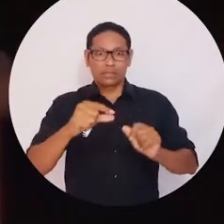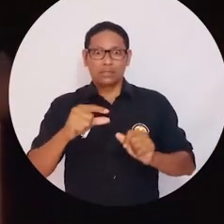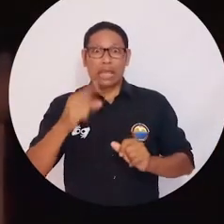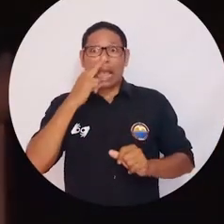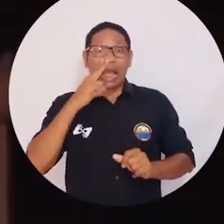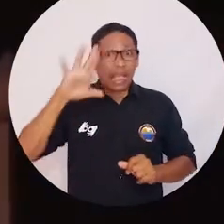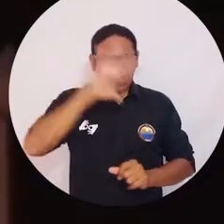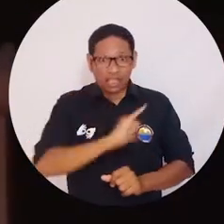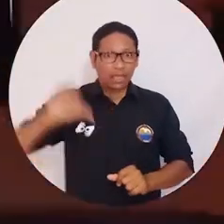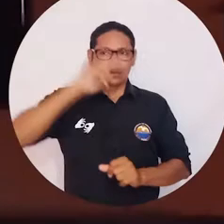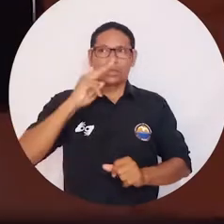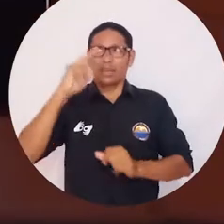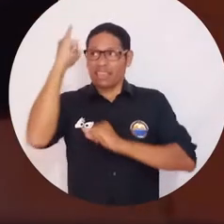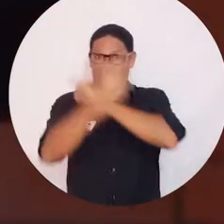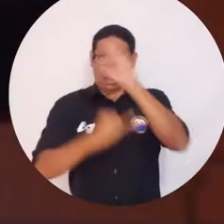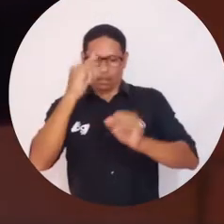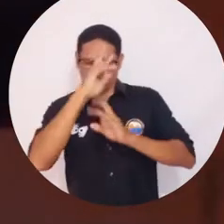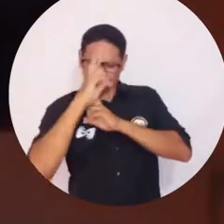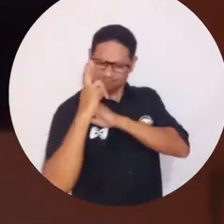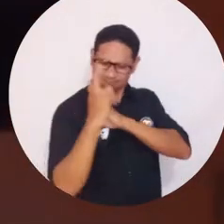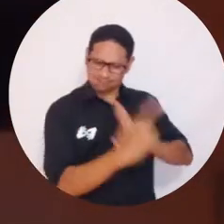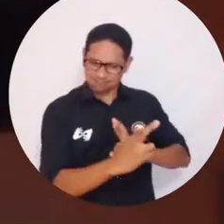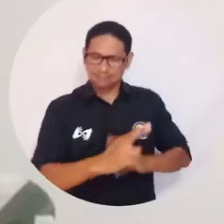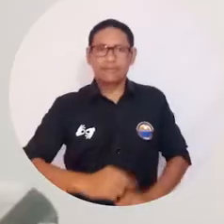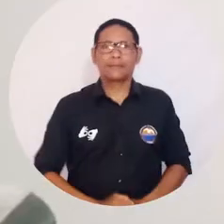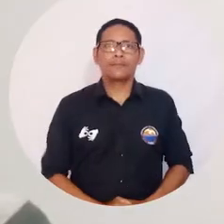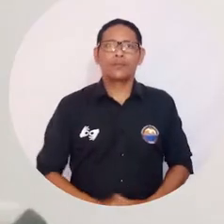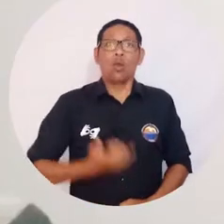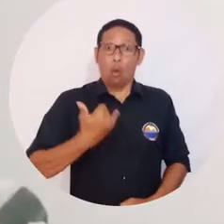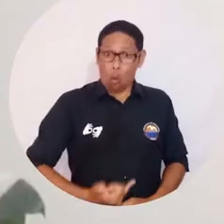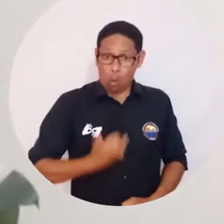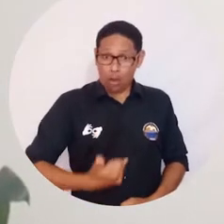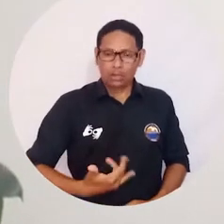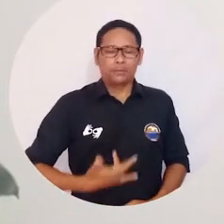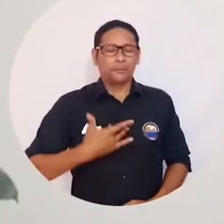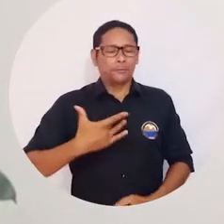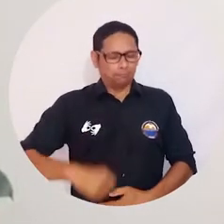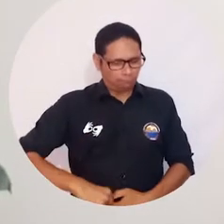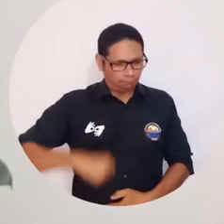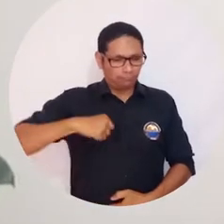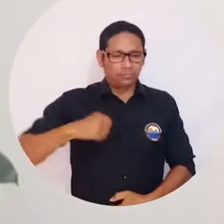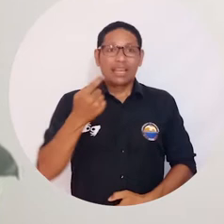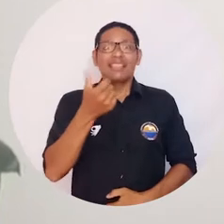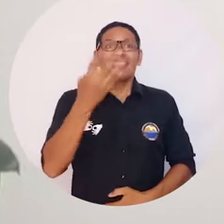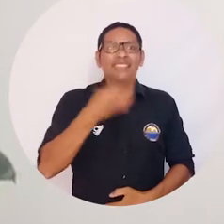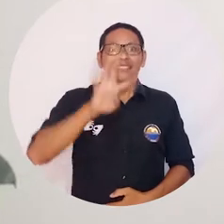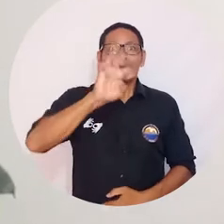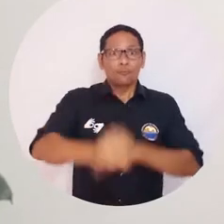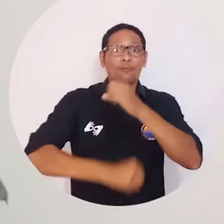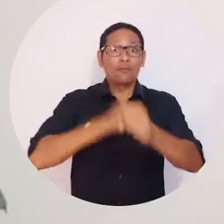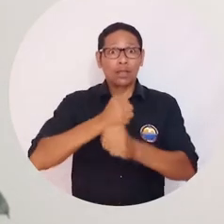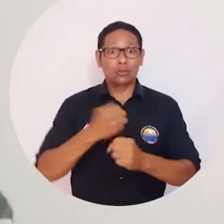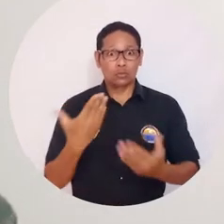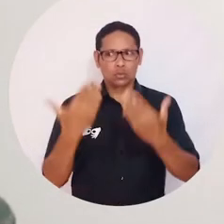logrado reconocimientos nacionales e internacionales. Me place hoy conmemorar con ustedes los 19 años de este